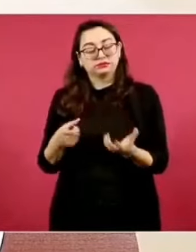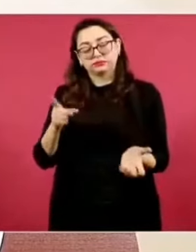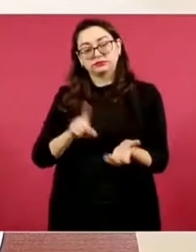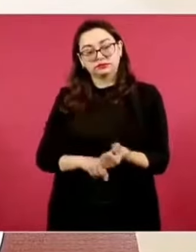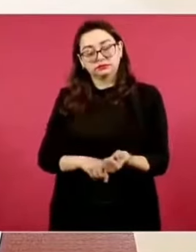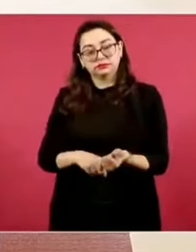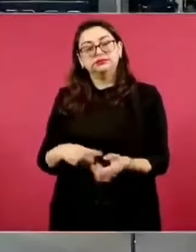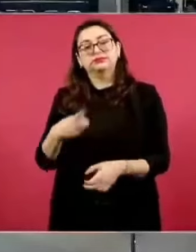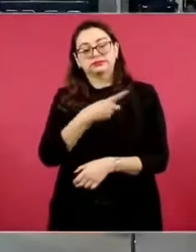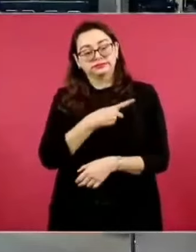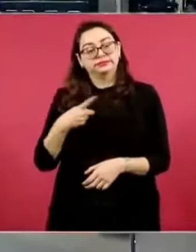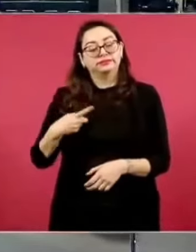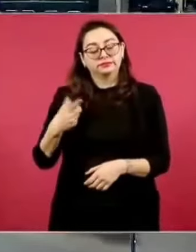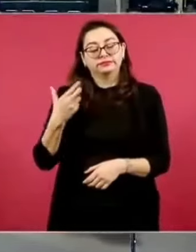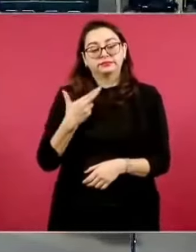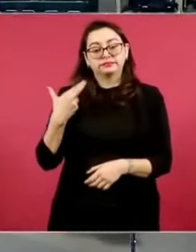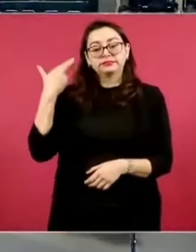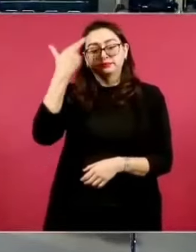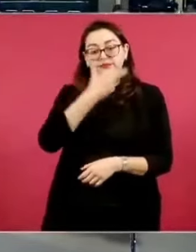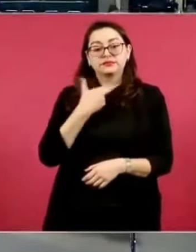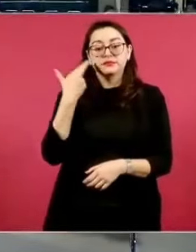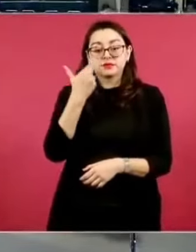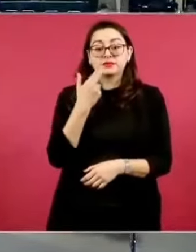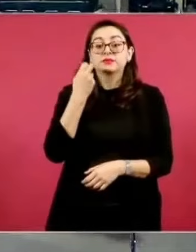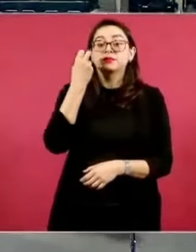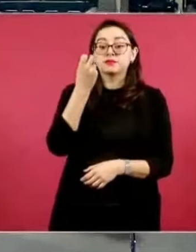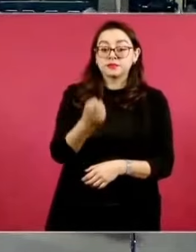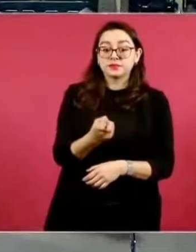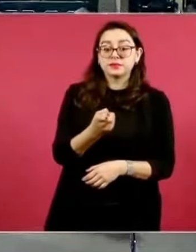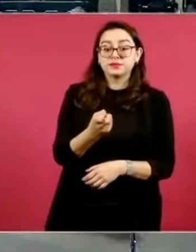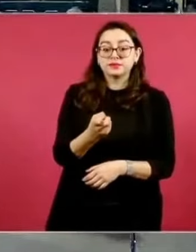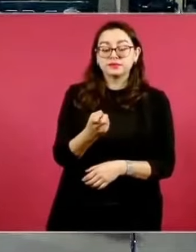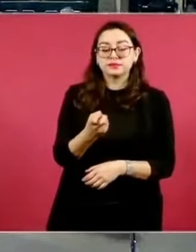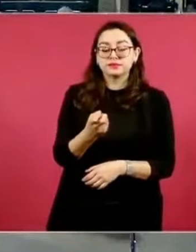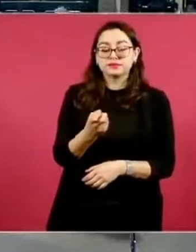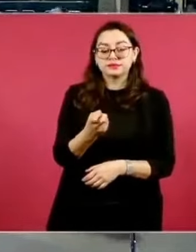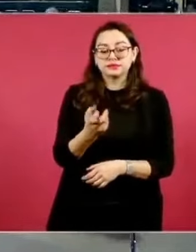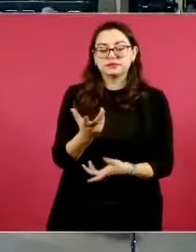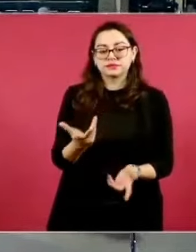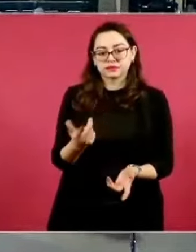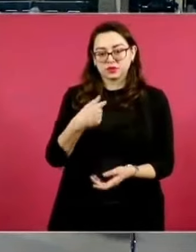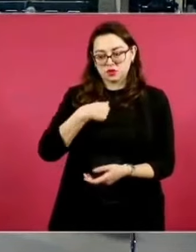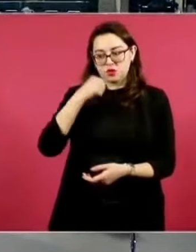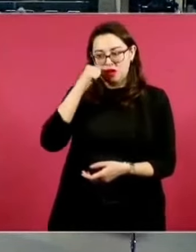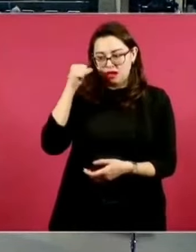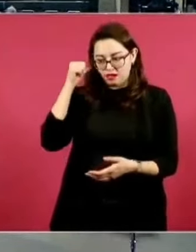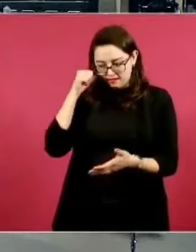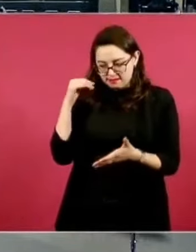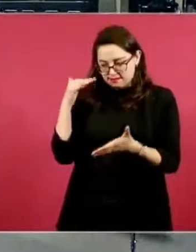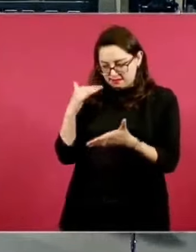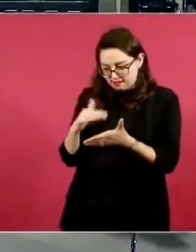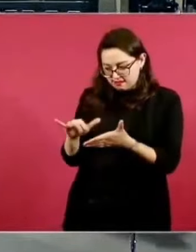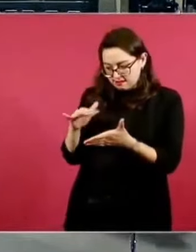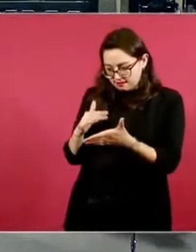Entonces, este es el… ayer lo he estado yo leyendo…